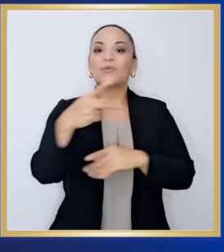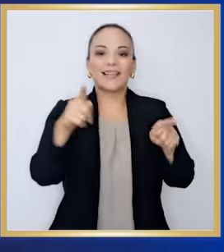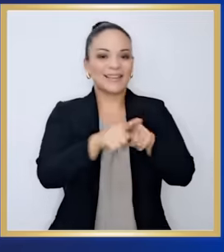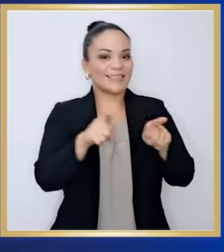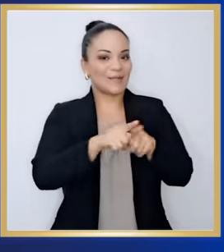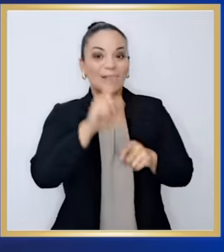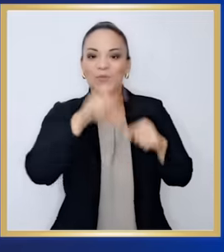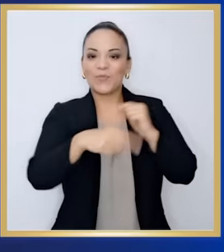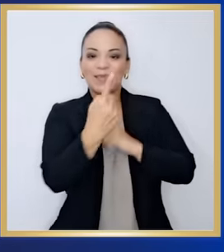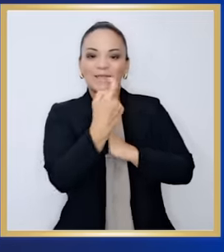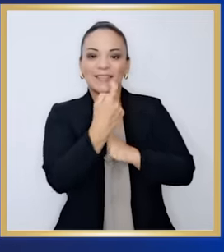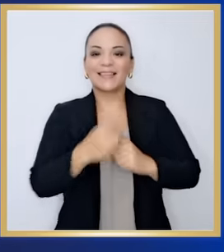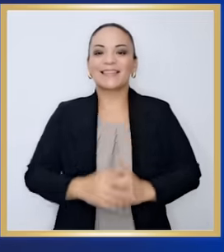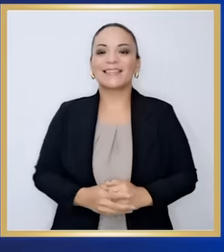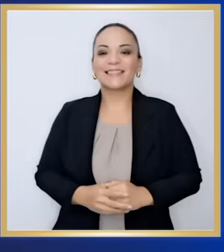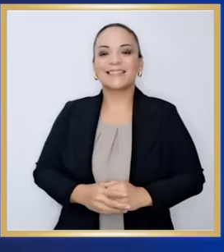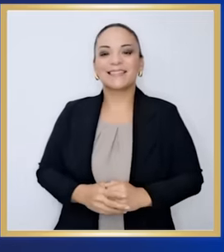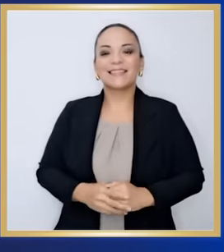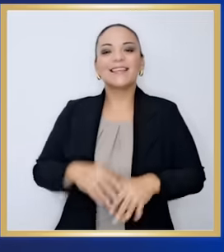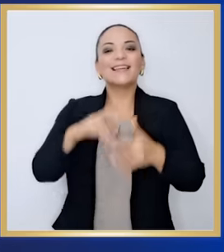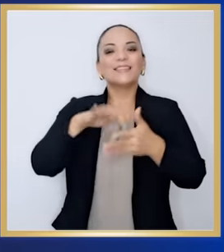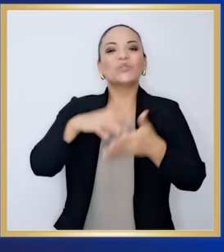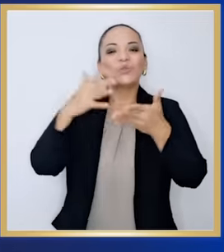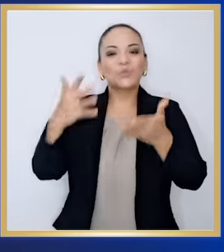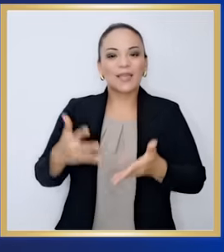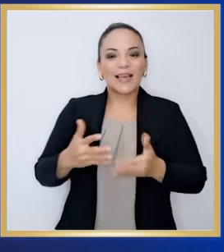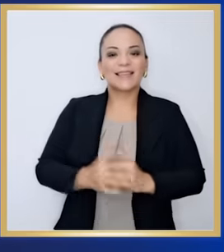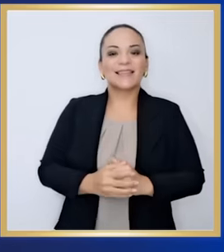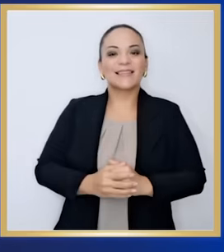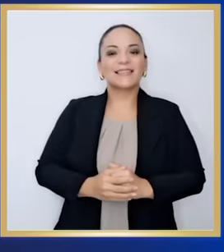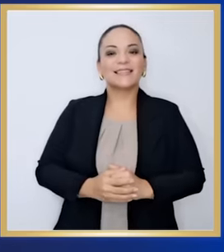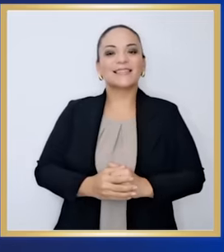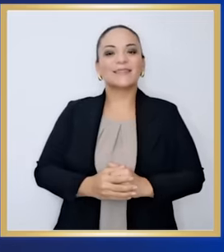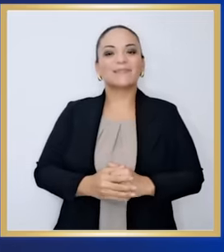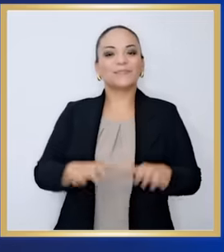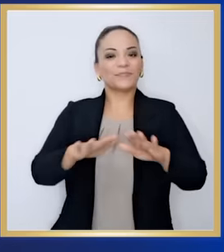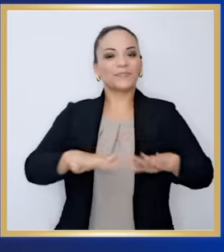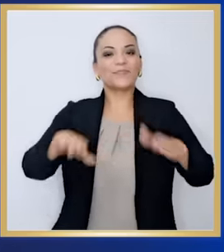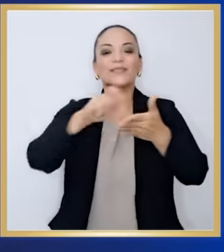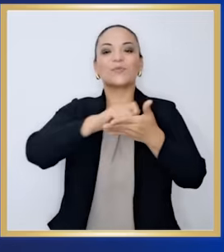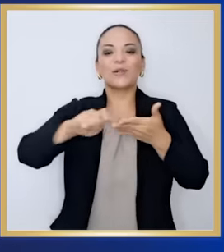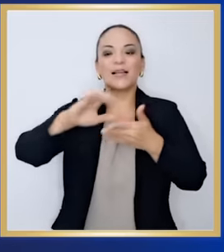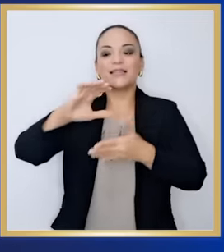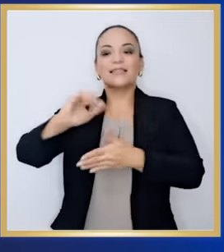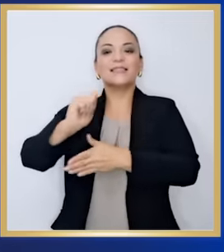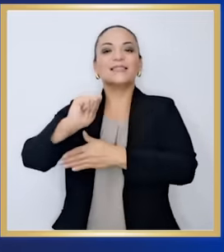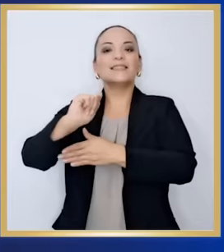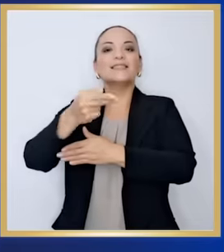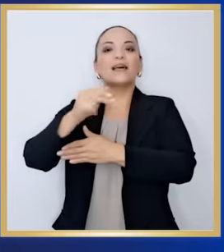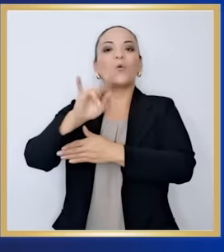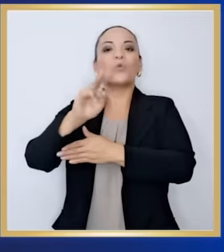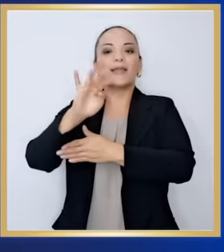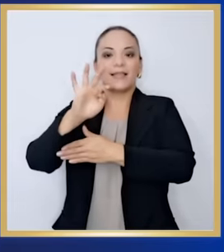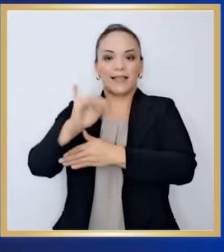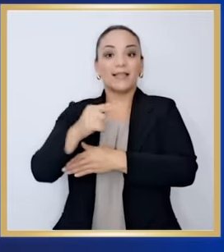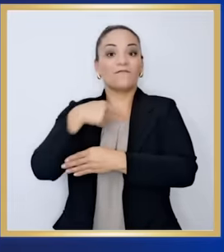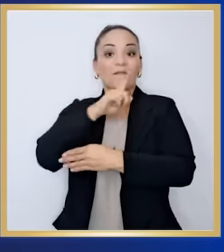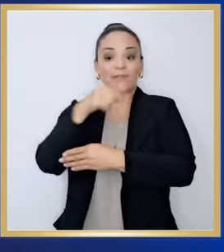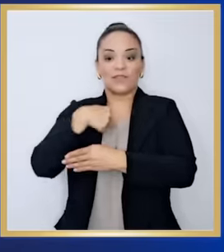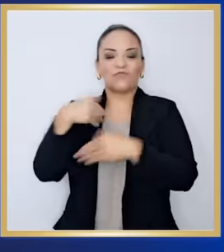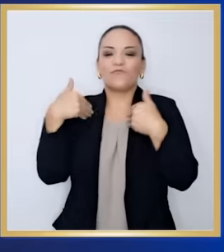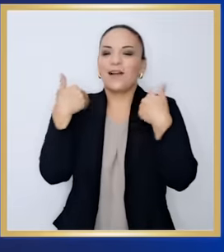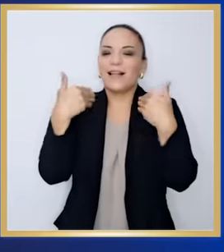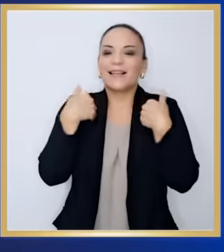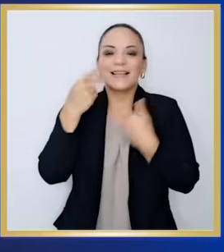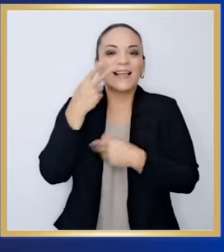la escuela de Chahuite. No saben la alegría que me da ver que tienen instalaciones como las que ustedes merecen.